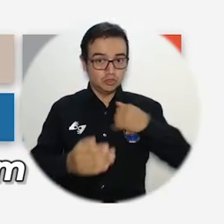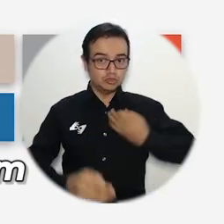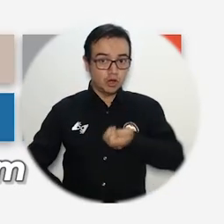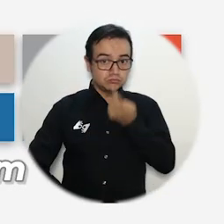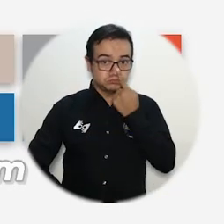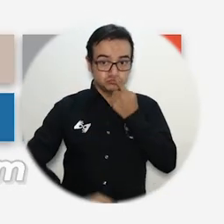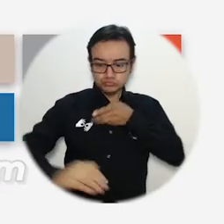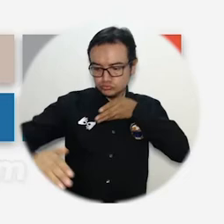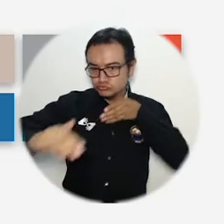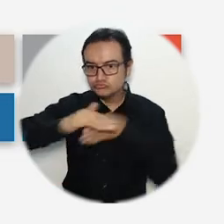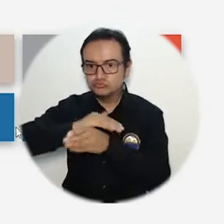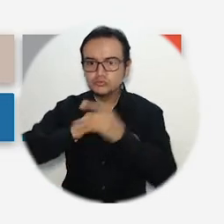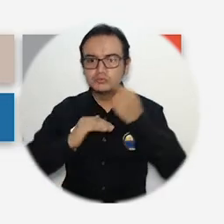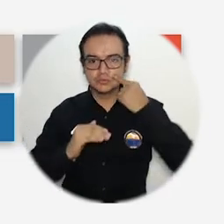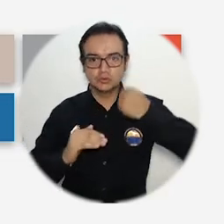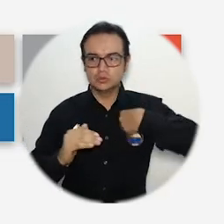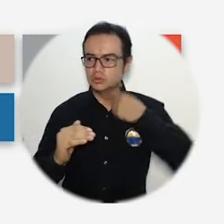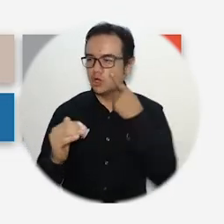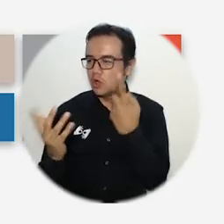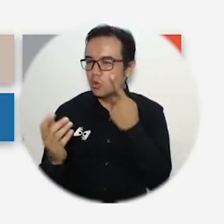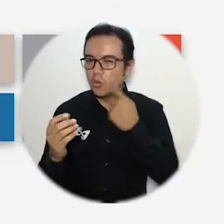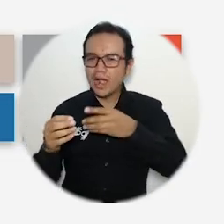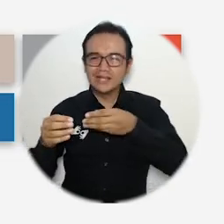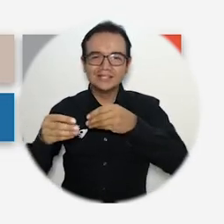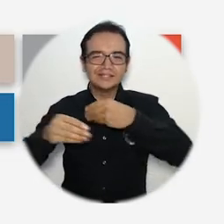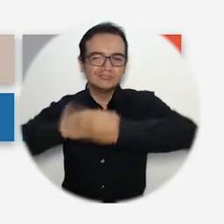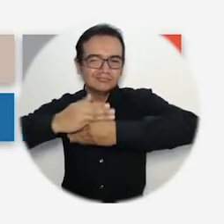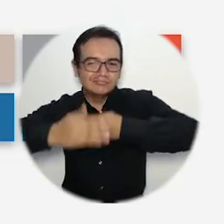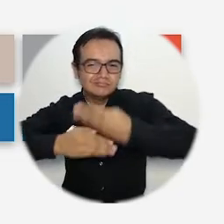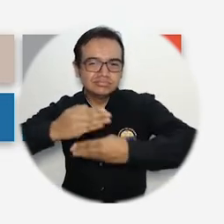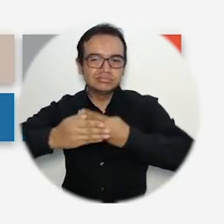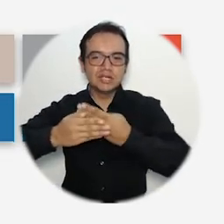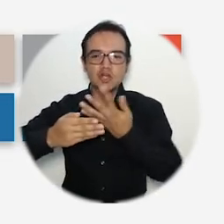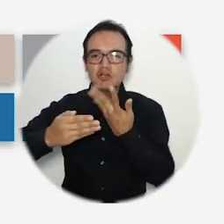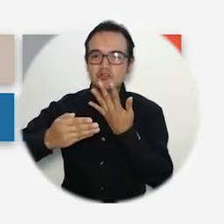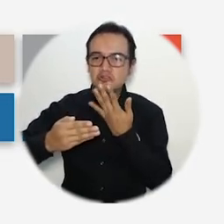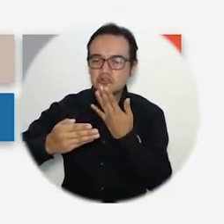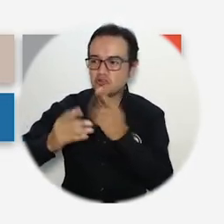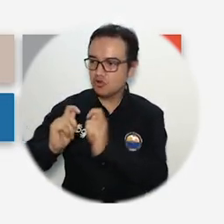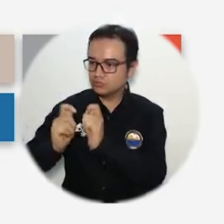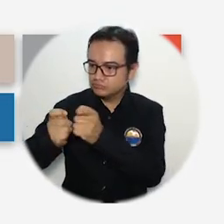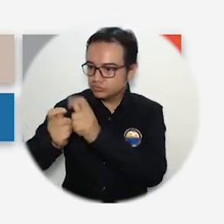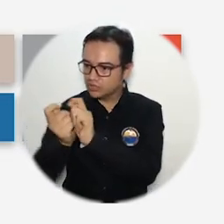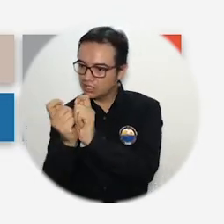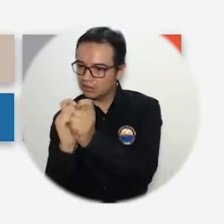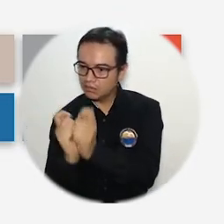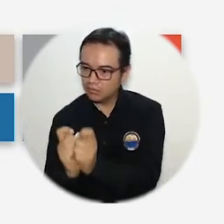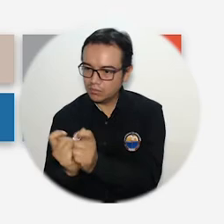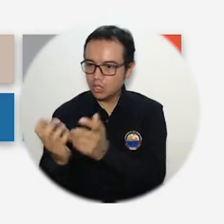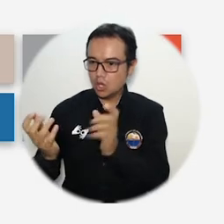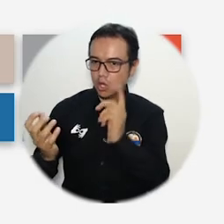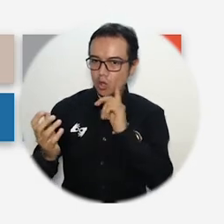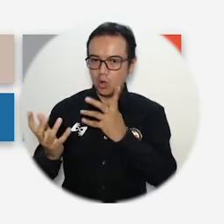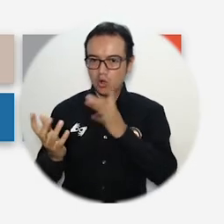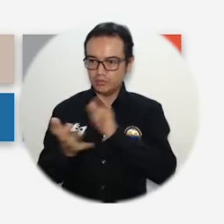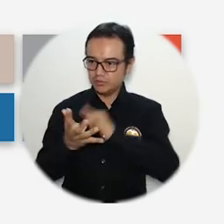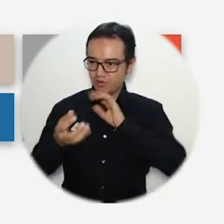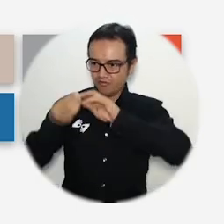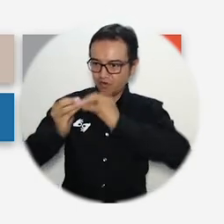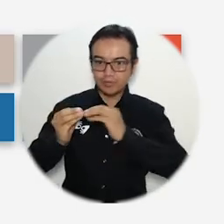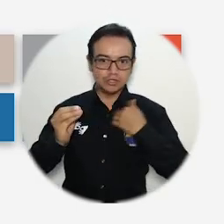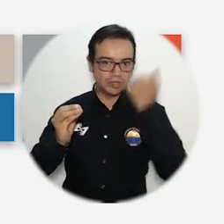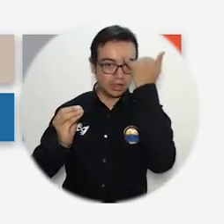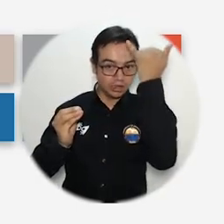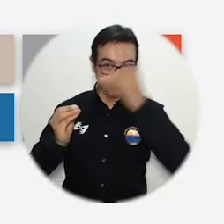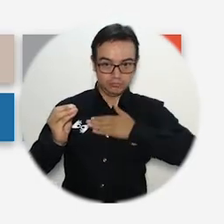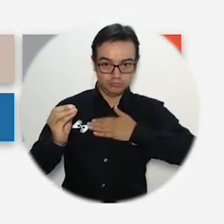la prenda a su gusto, es decir, revisar texturas, cambiar colores, asignar logos, colocar como él